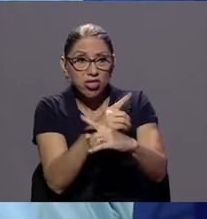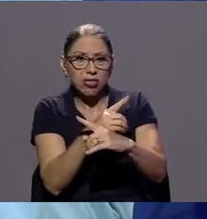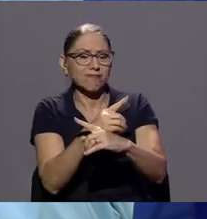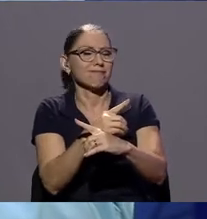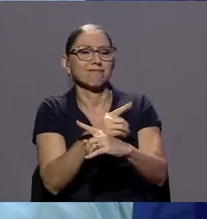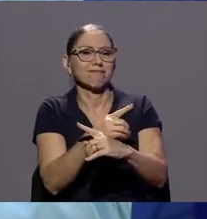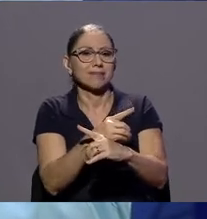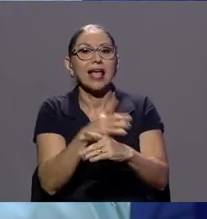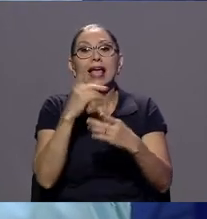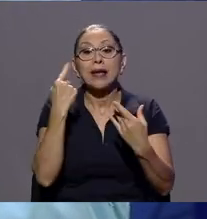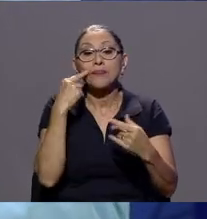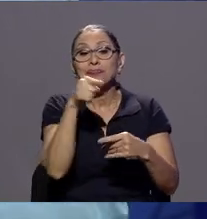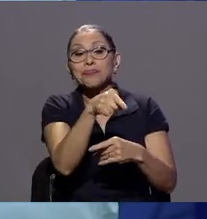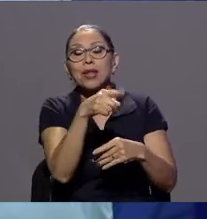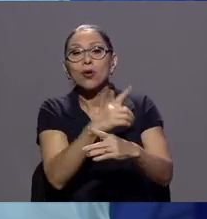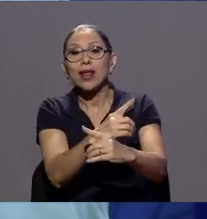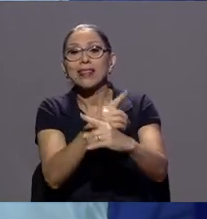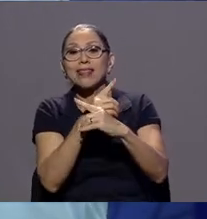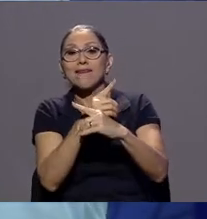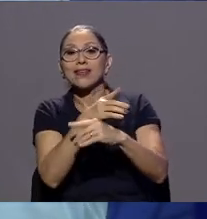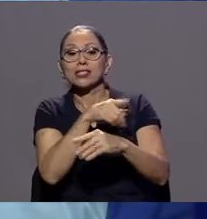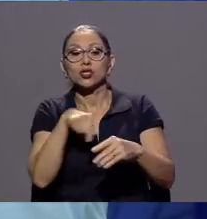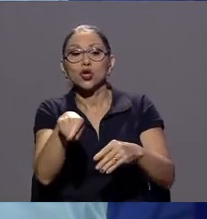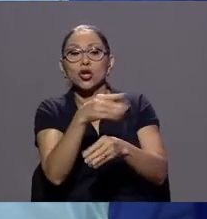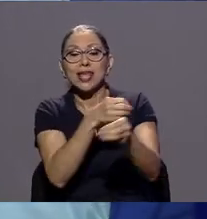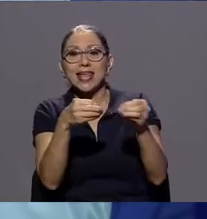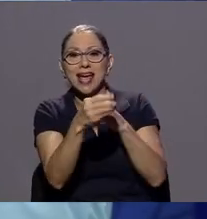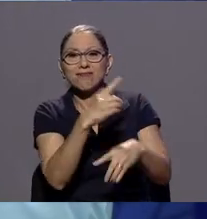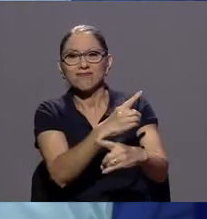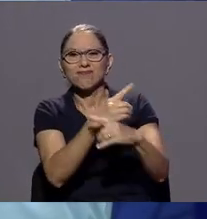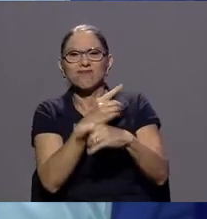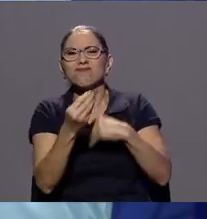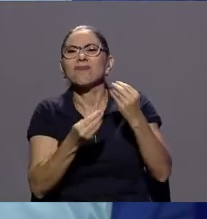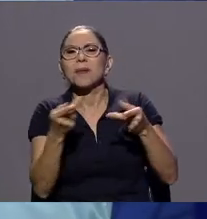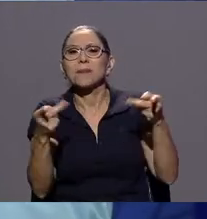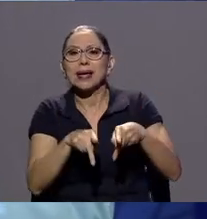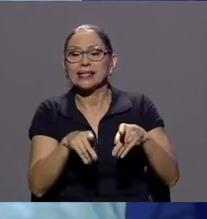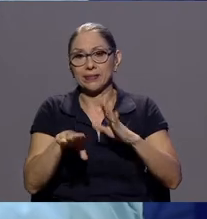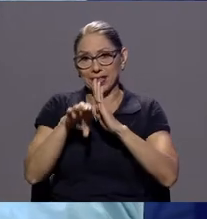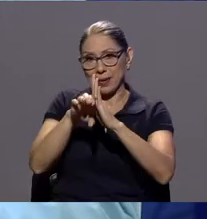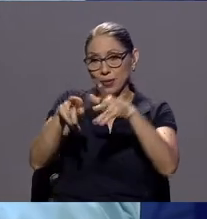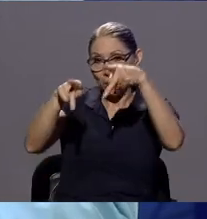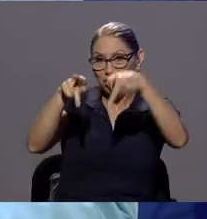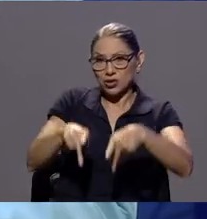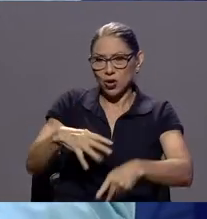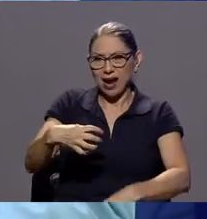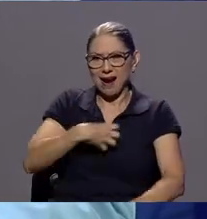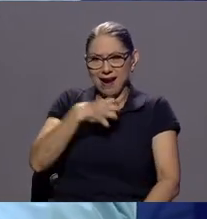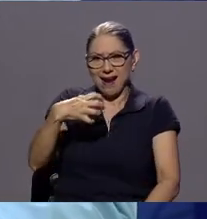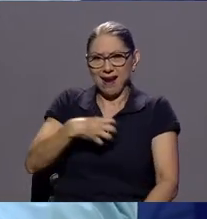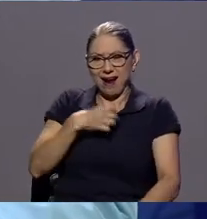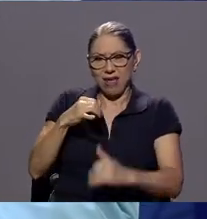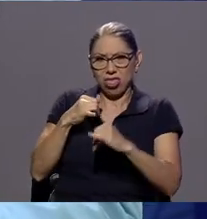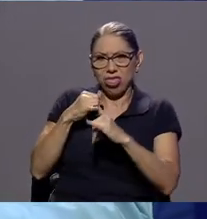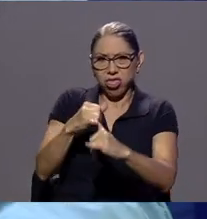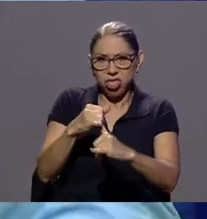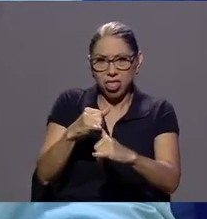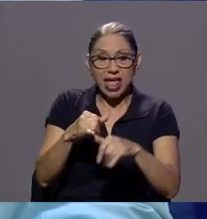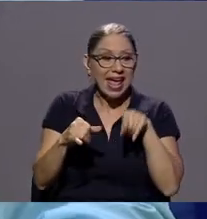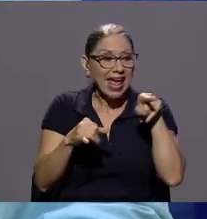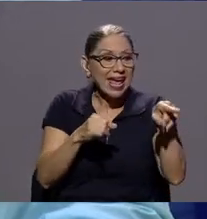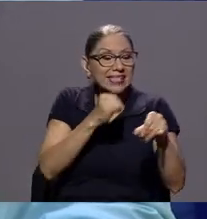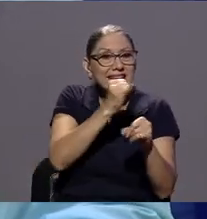defensoría funciona de tal manera que cuando la persona presenta una queja esa institución va a realizar una investigación